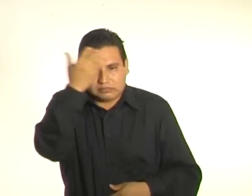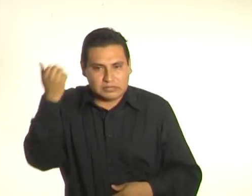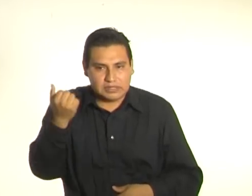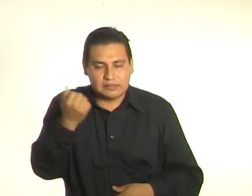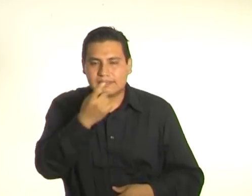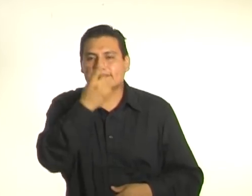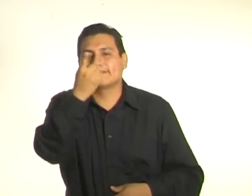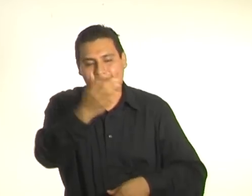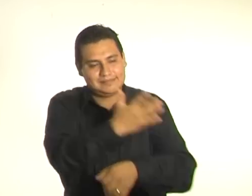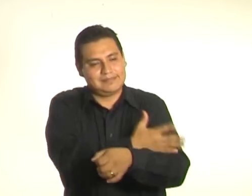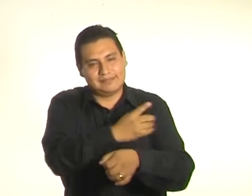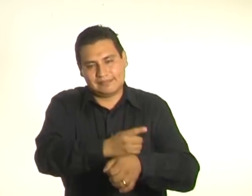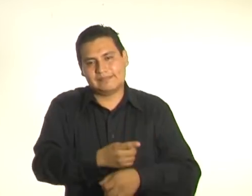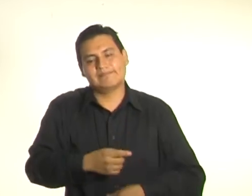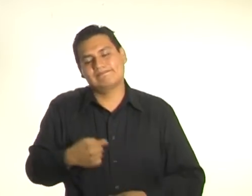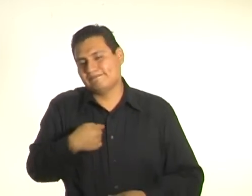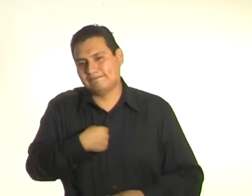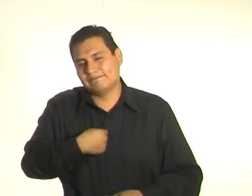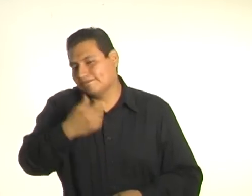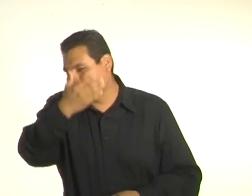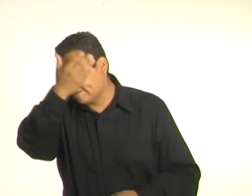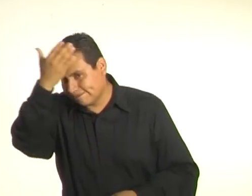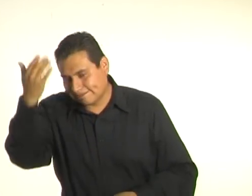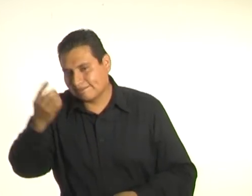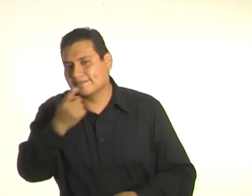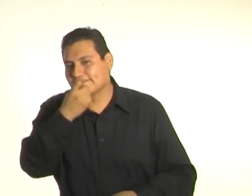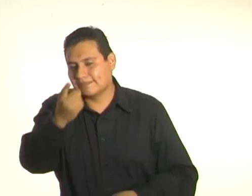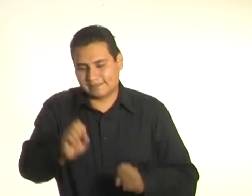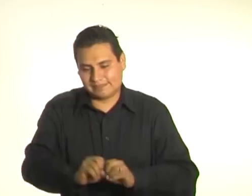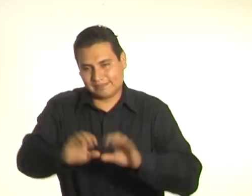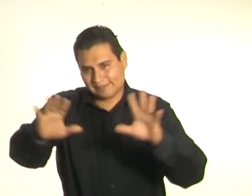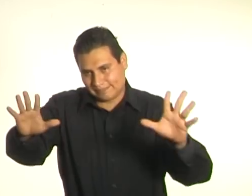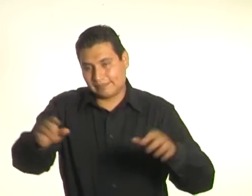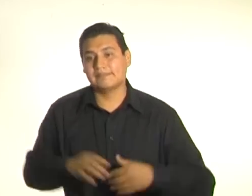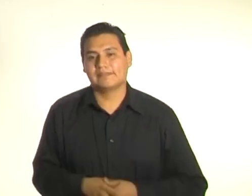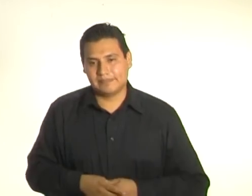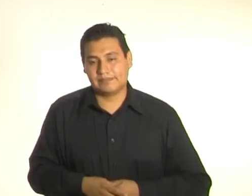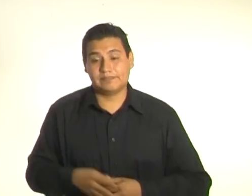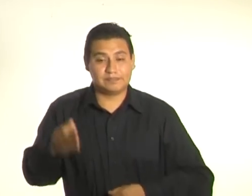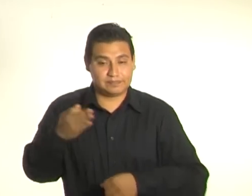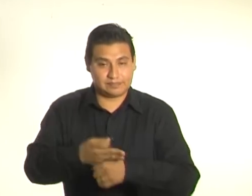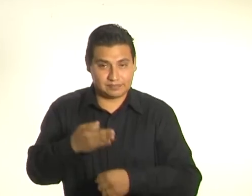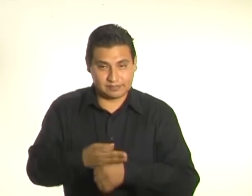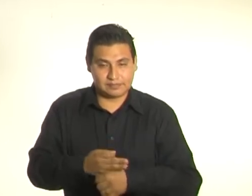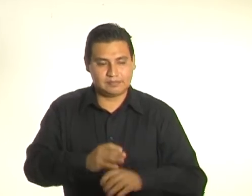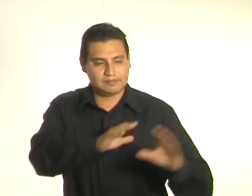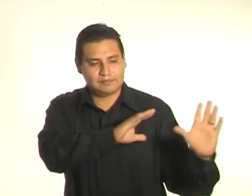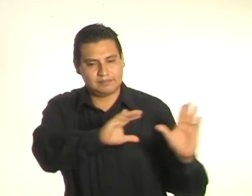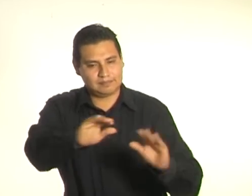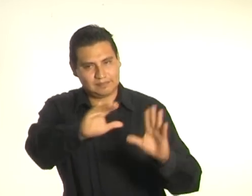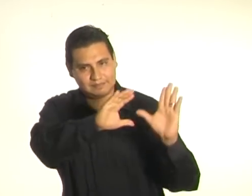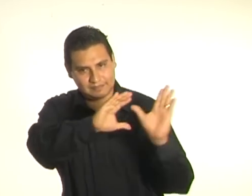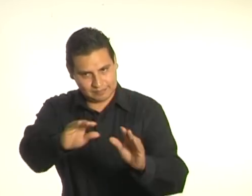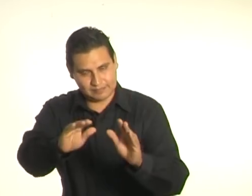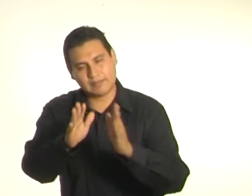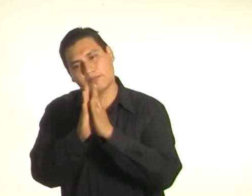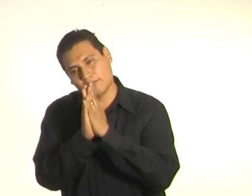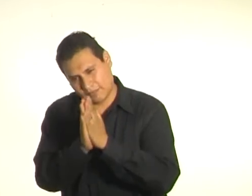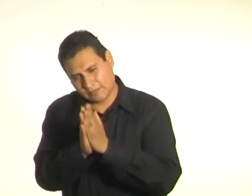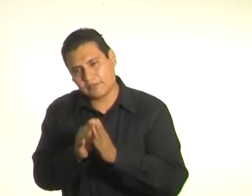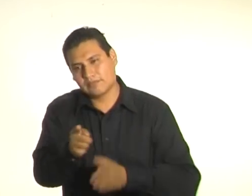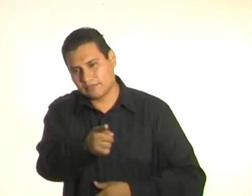Ok, ojalá que esta sesión les haya sido de mucha utilidad. Que la pongan en práctica